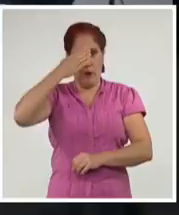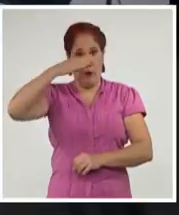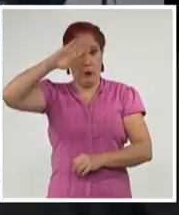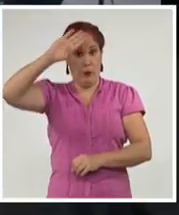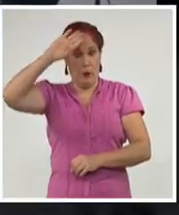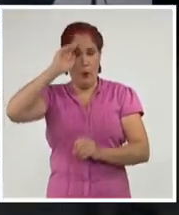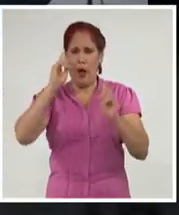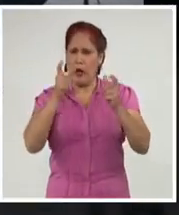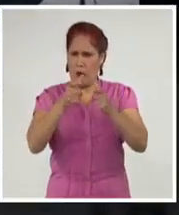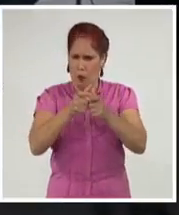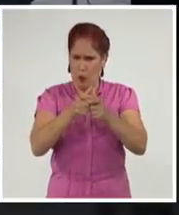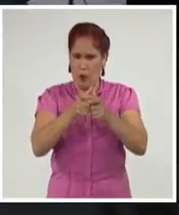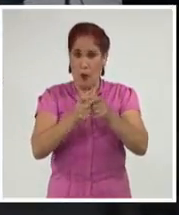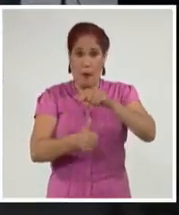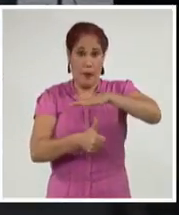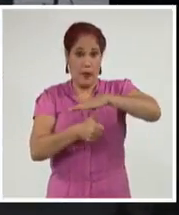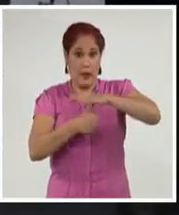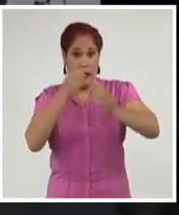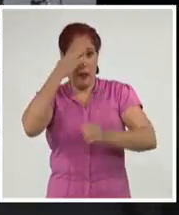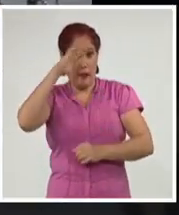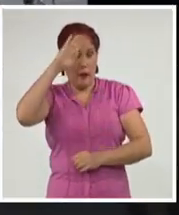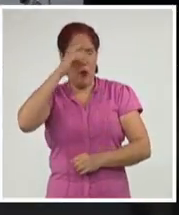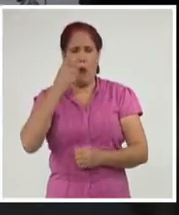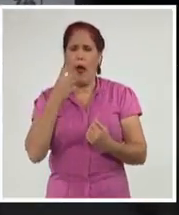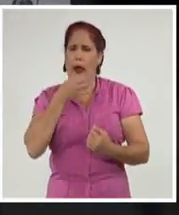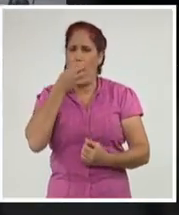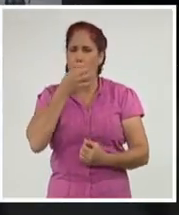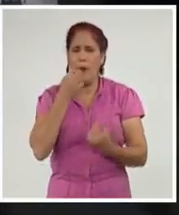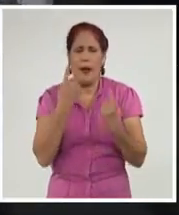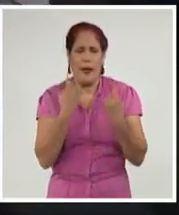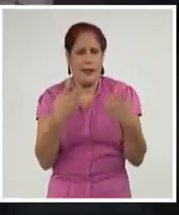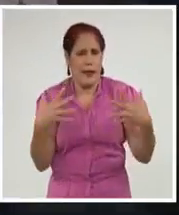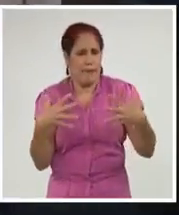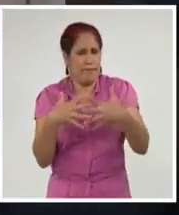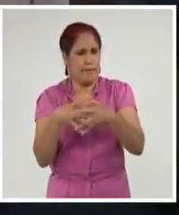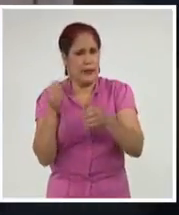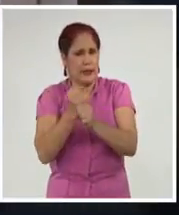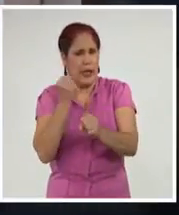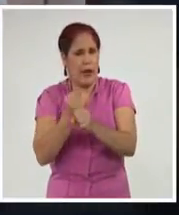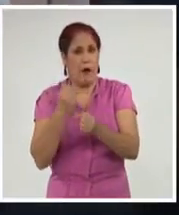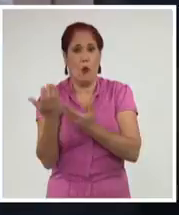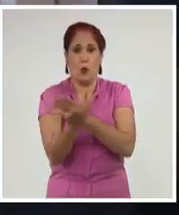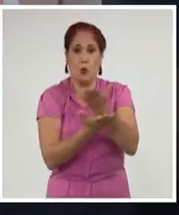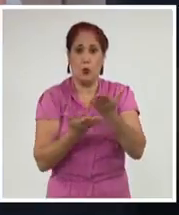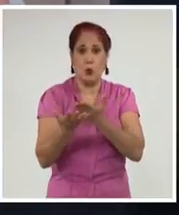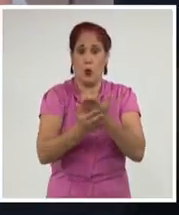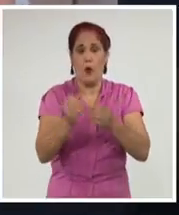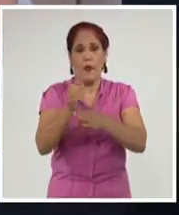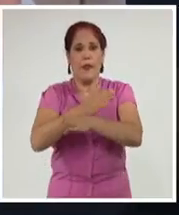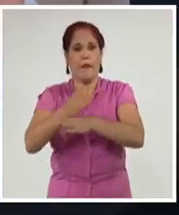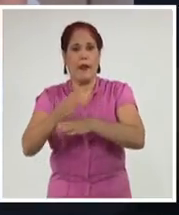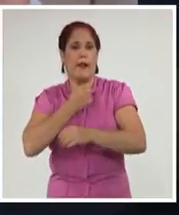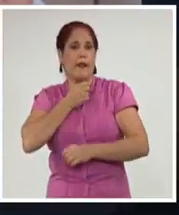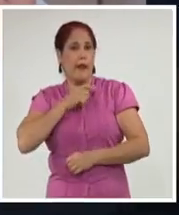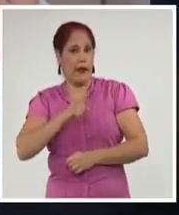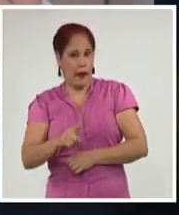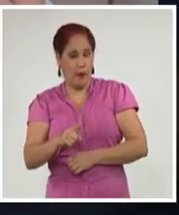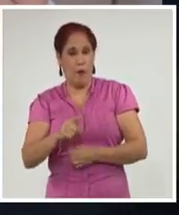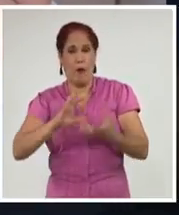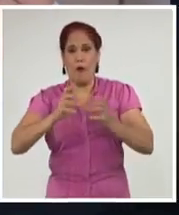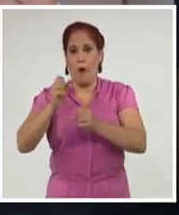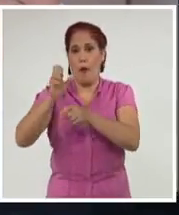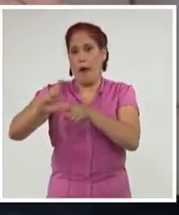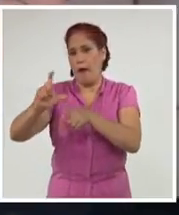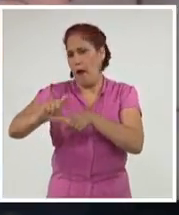En el encuentro, el mandatario se refirió a la necesidad de articular el trabajo intersectorial en diferentes ámbitos y su impacto en la